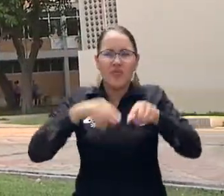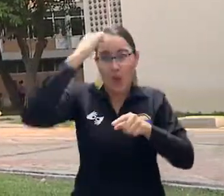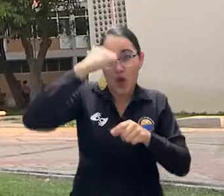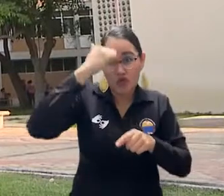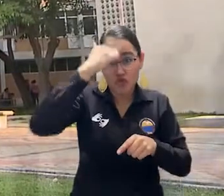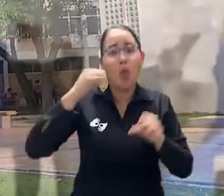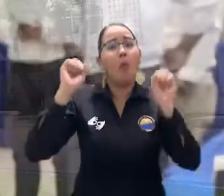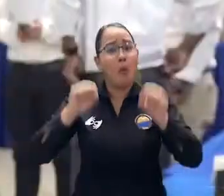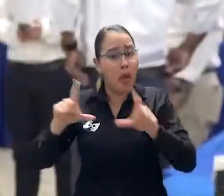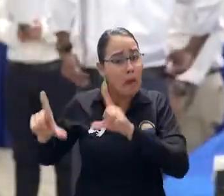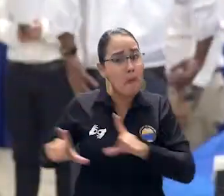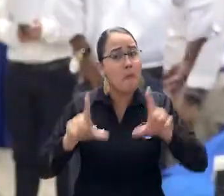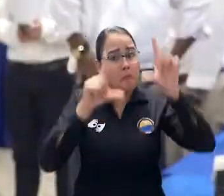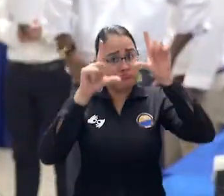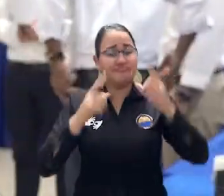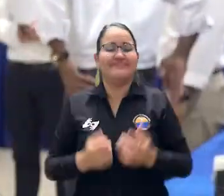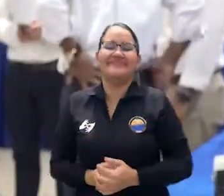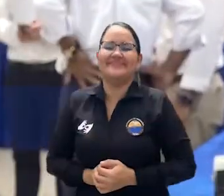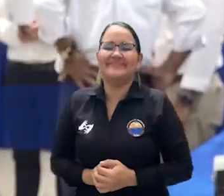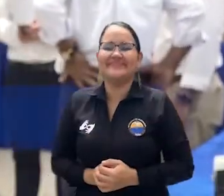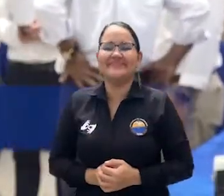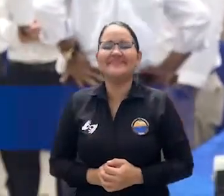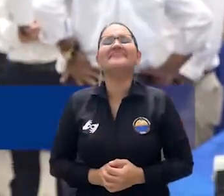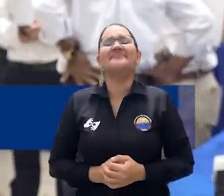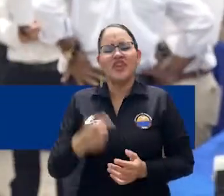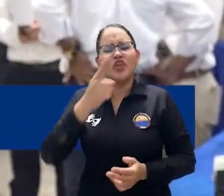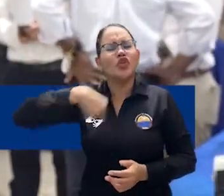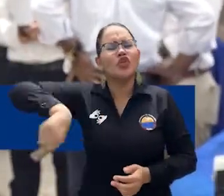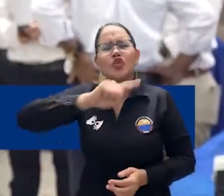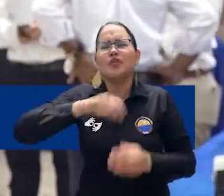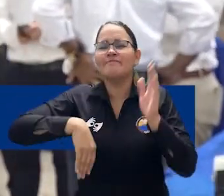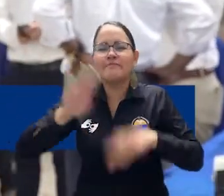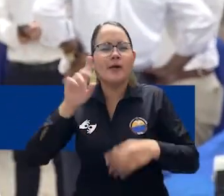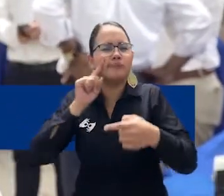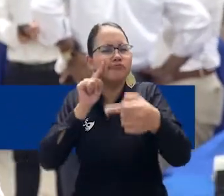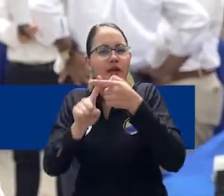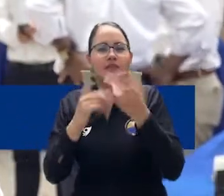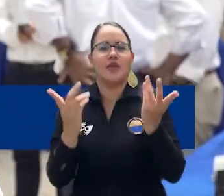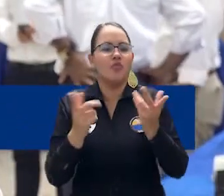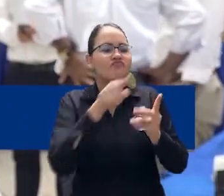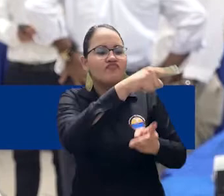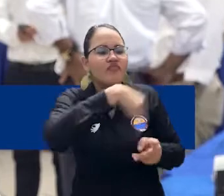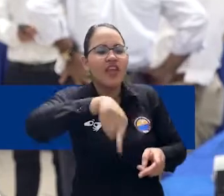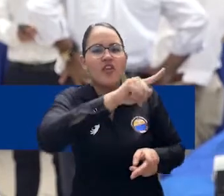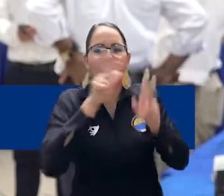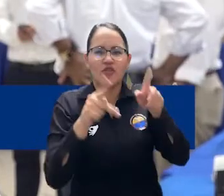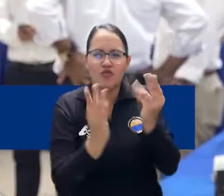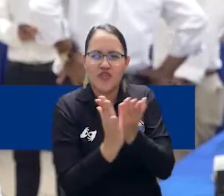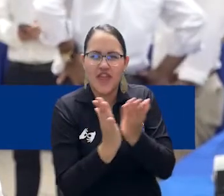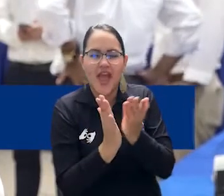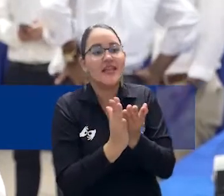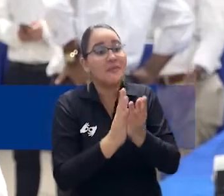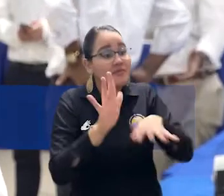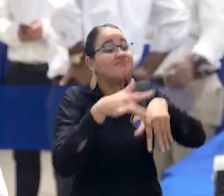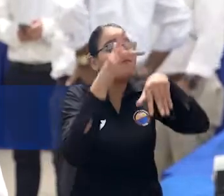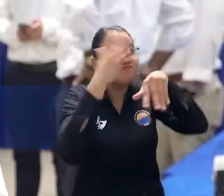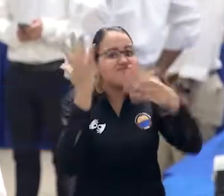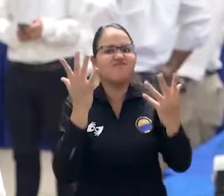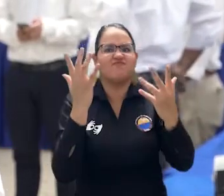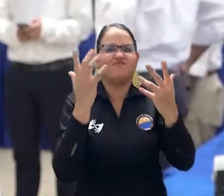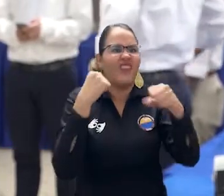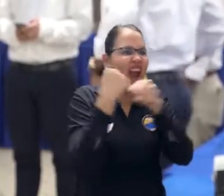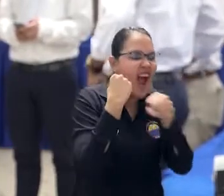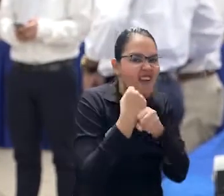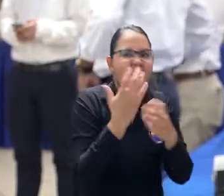de sus funcionarios. Le vamos a permitir a nuestros aprendices la cadena de formación, vamos a trabajar en emprendimiento, vamos a